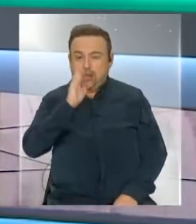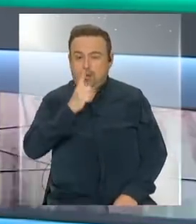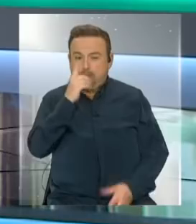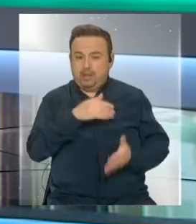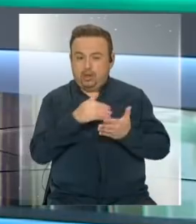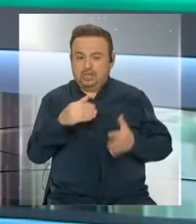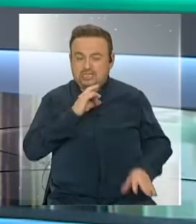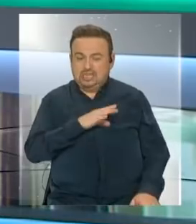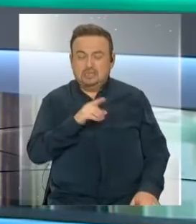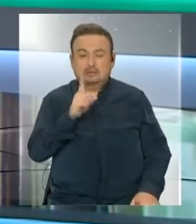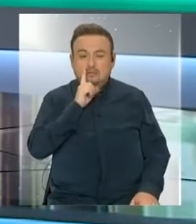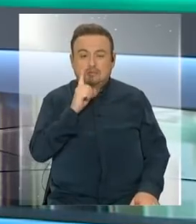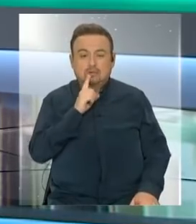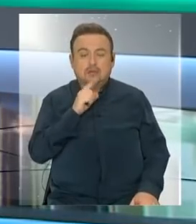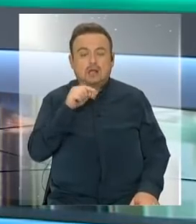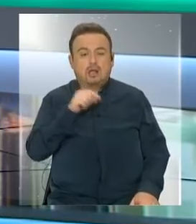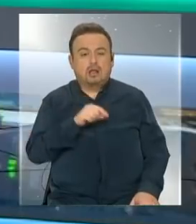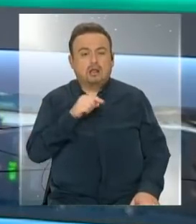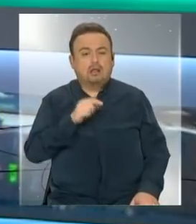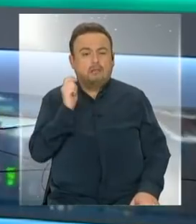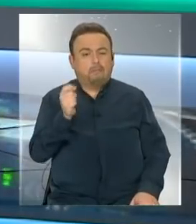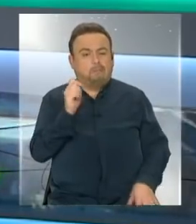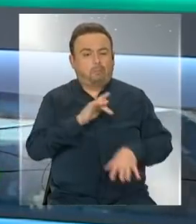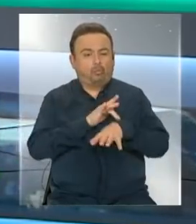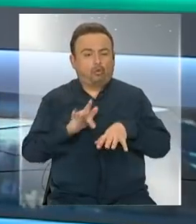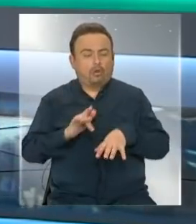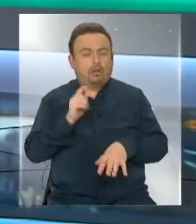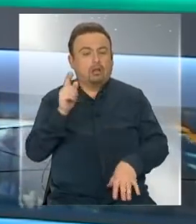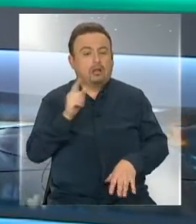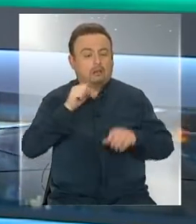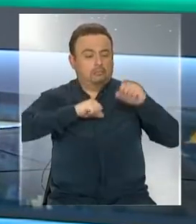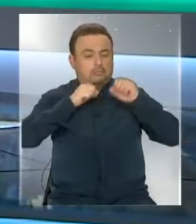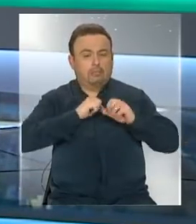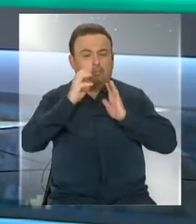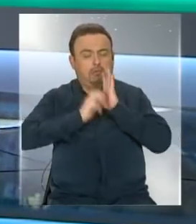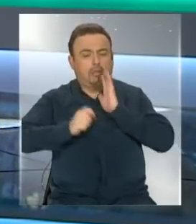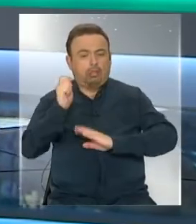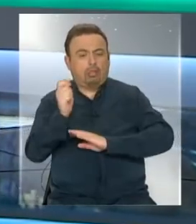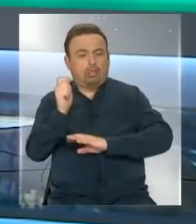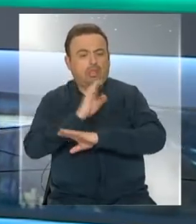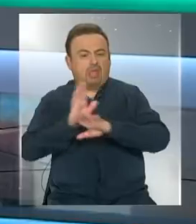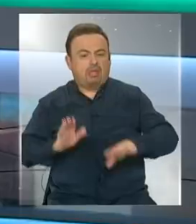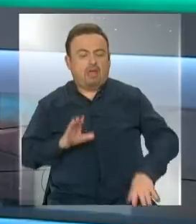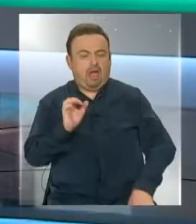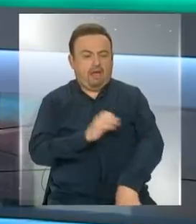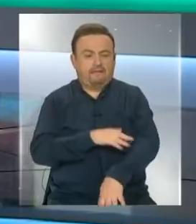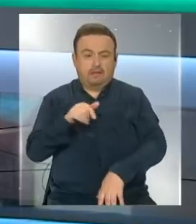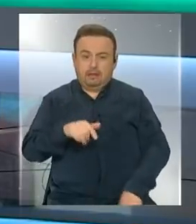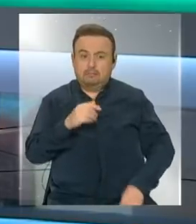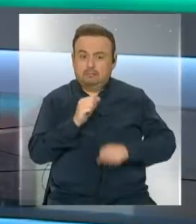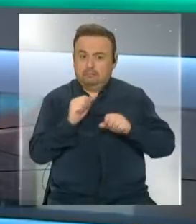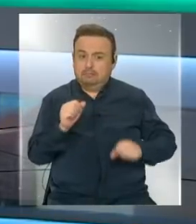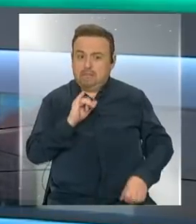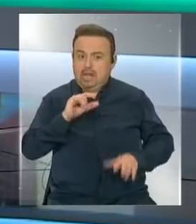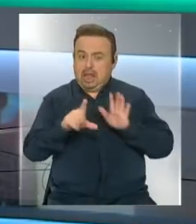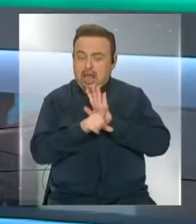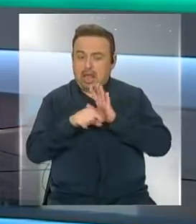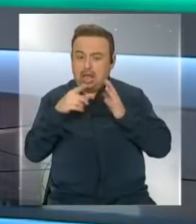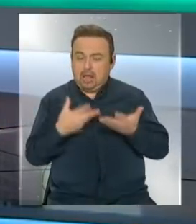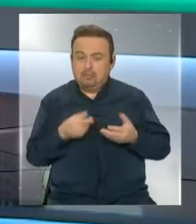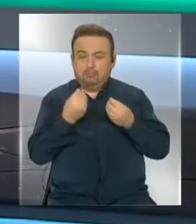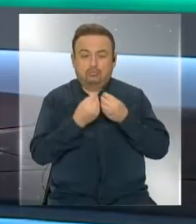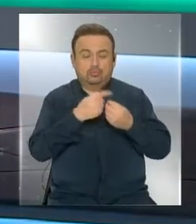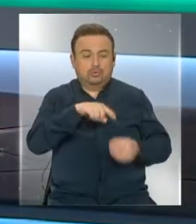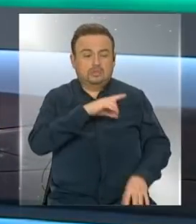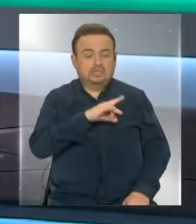un millón de chilenos tienen lagunas previsionales producto de que sus empresas dejaron de pagar a las AFP. Un delito que hoy tiene a